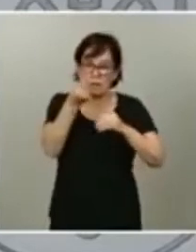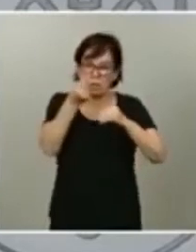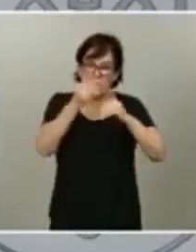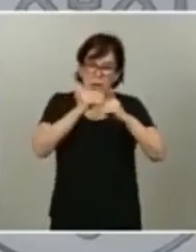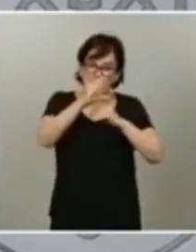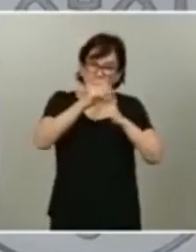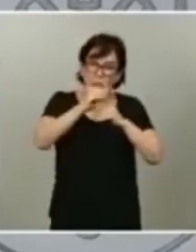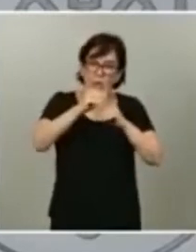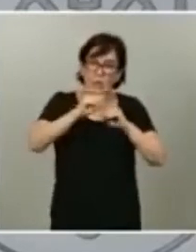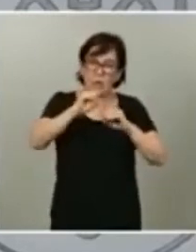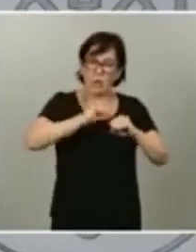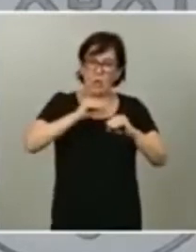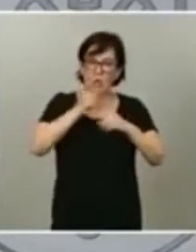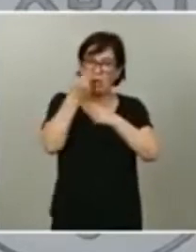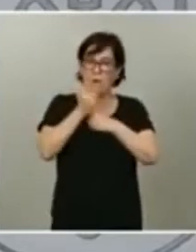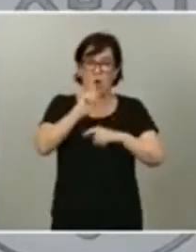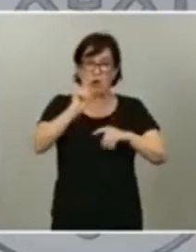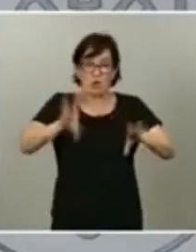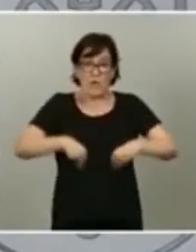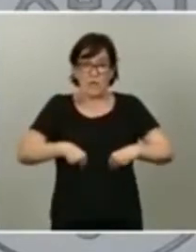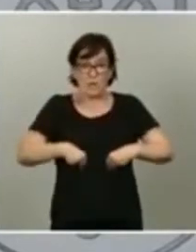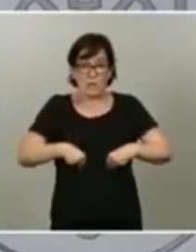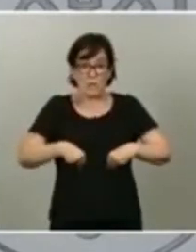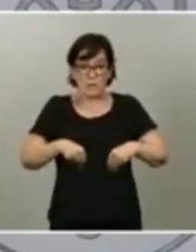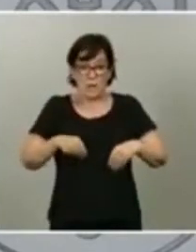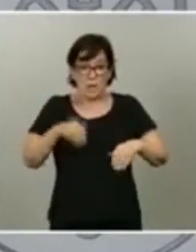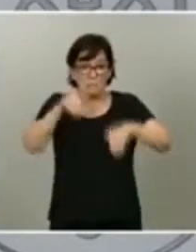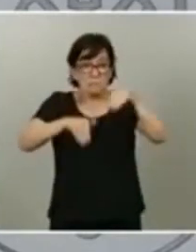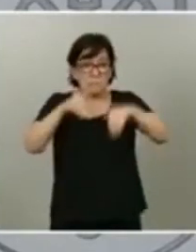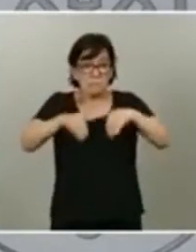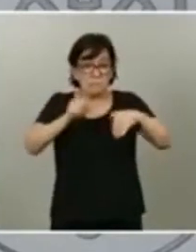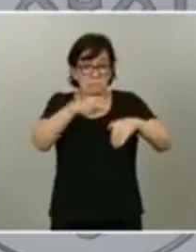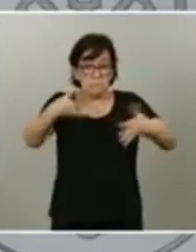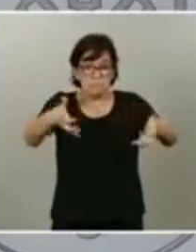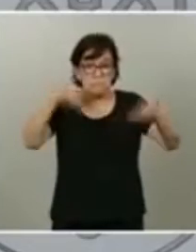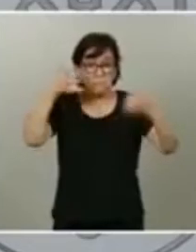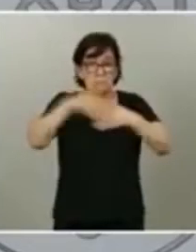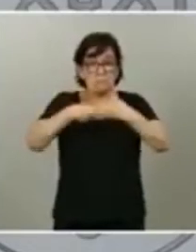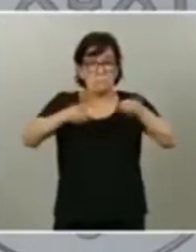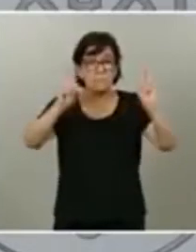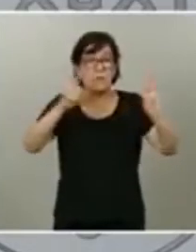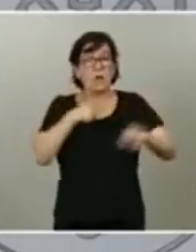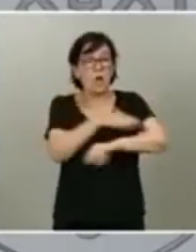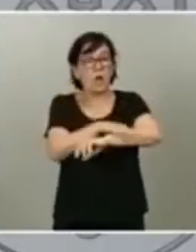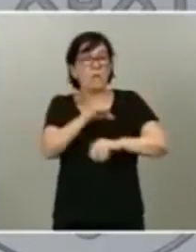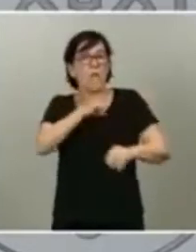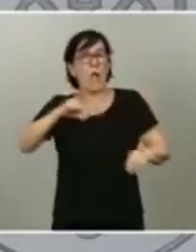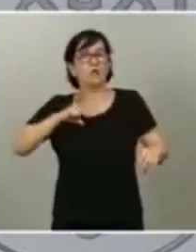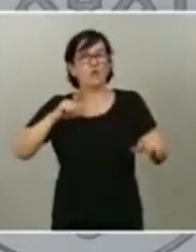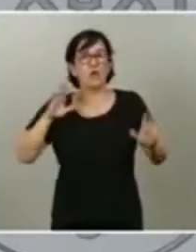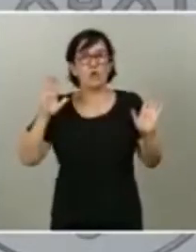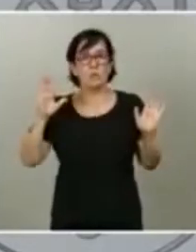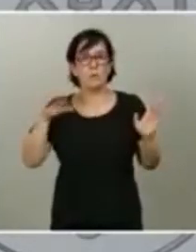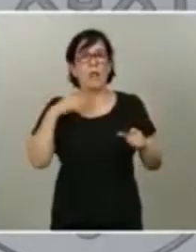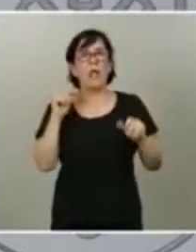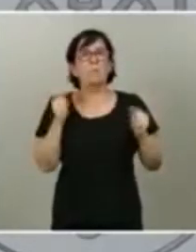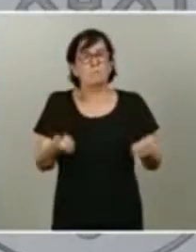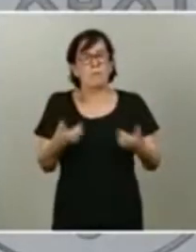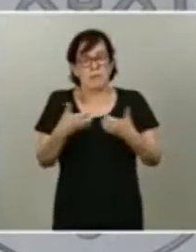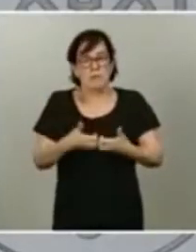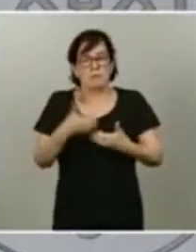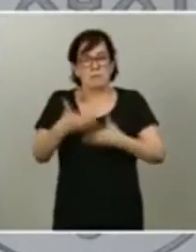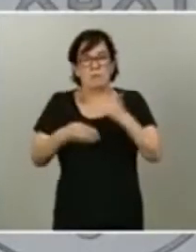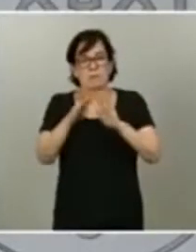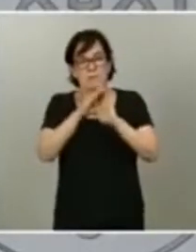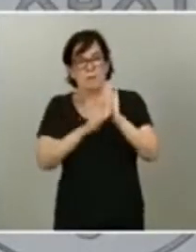que no se acepta el resultado democrático para que el gobierno de España sea autónomo a la hora de poner en marcha aquellas medidas aquellas